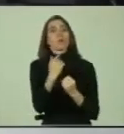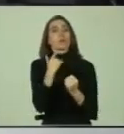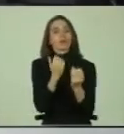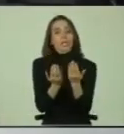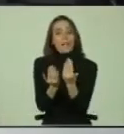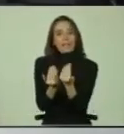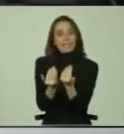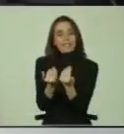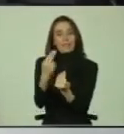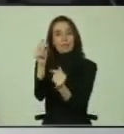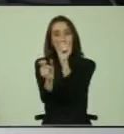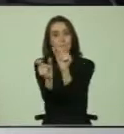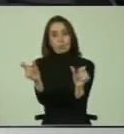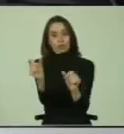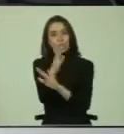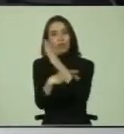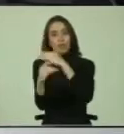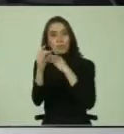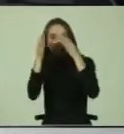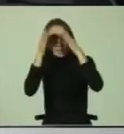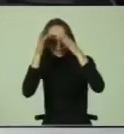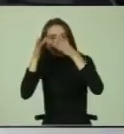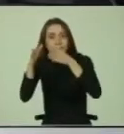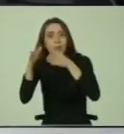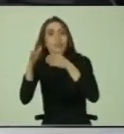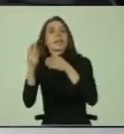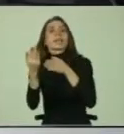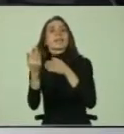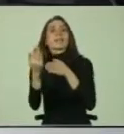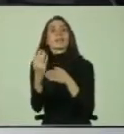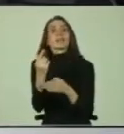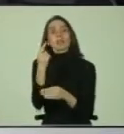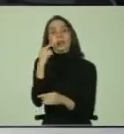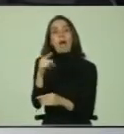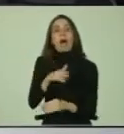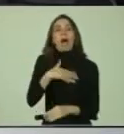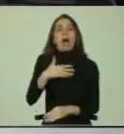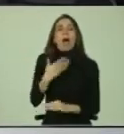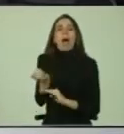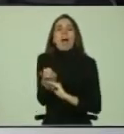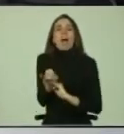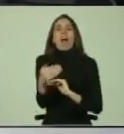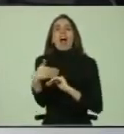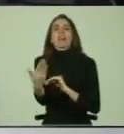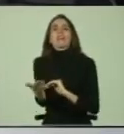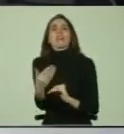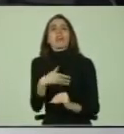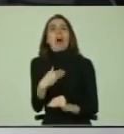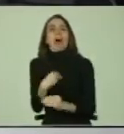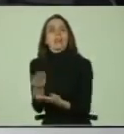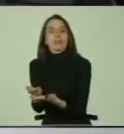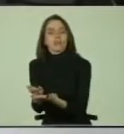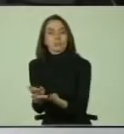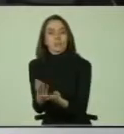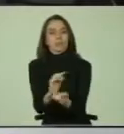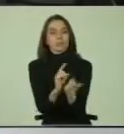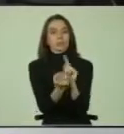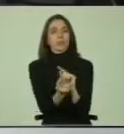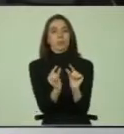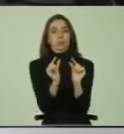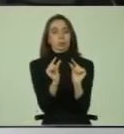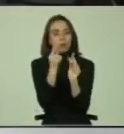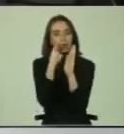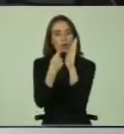necesidades de las personas con discapacidad marcado por la caridad, lo que ha redundado en un escaso